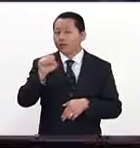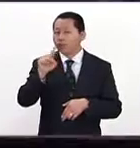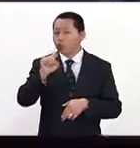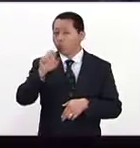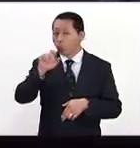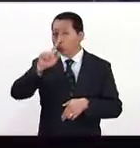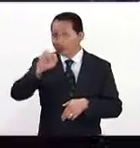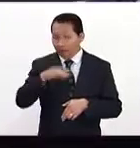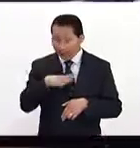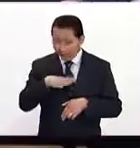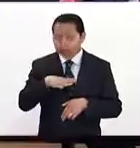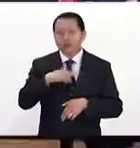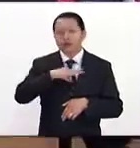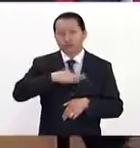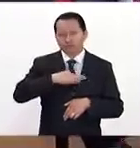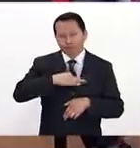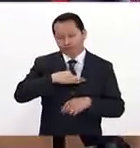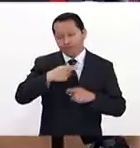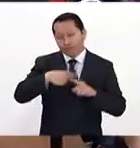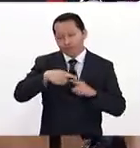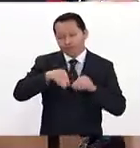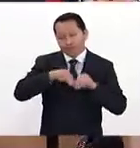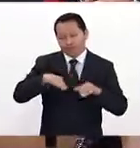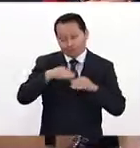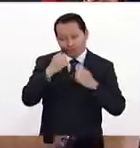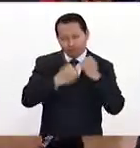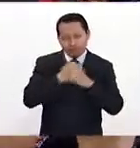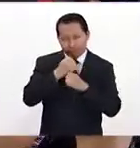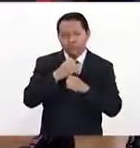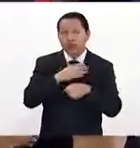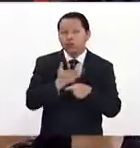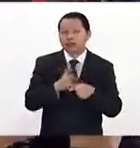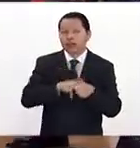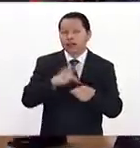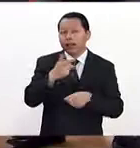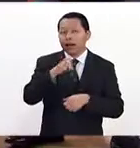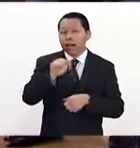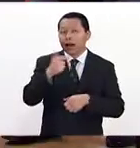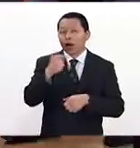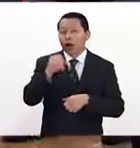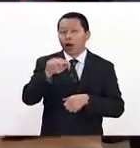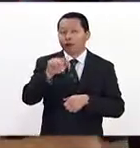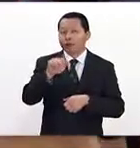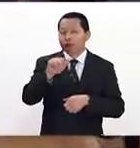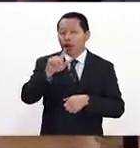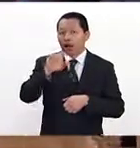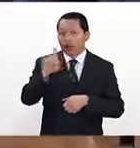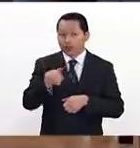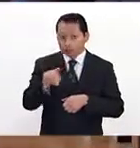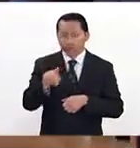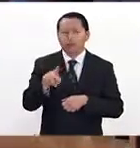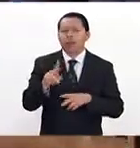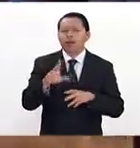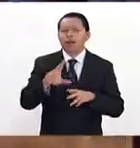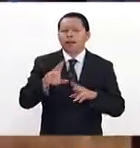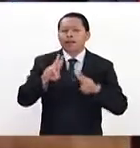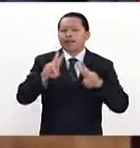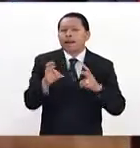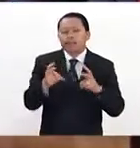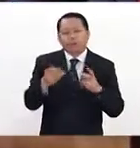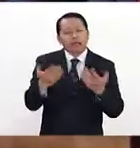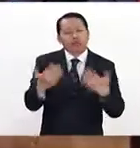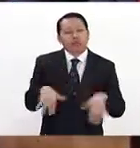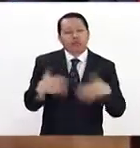división en epidemiología hospitalaria en el hospital G.A. González. Y bueno, para hablar de un tema, un tema muy